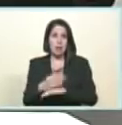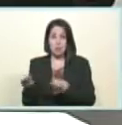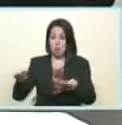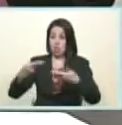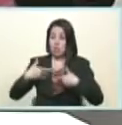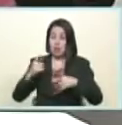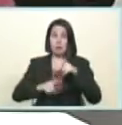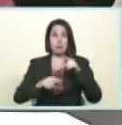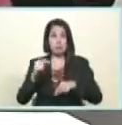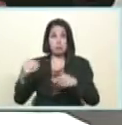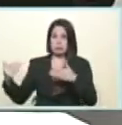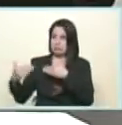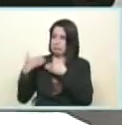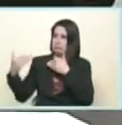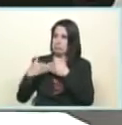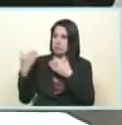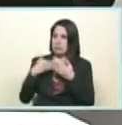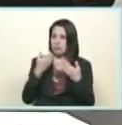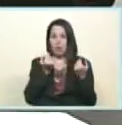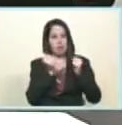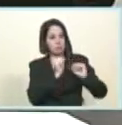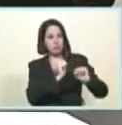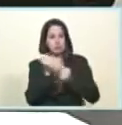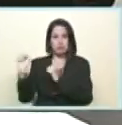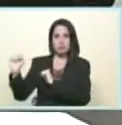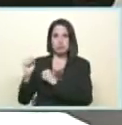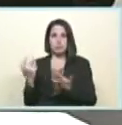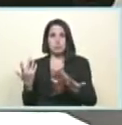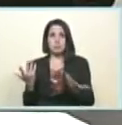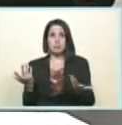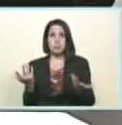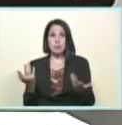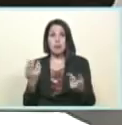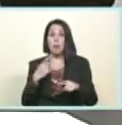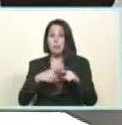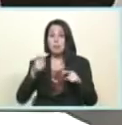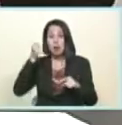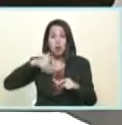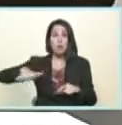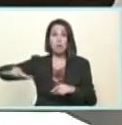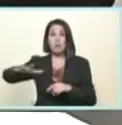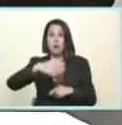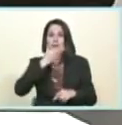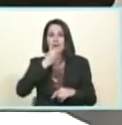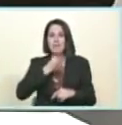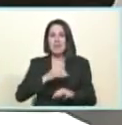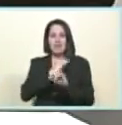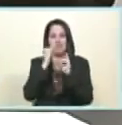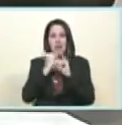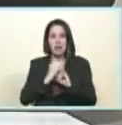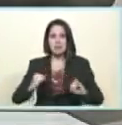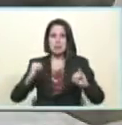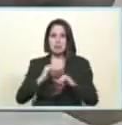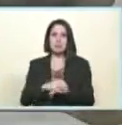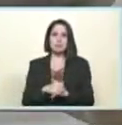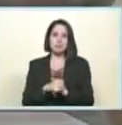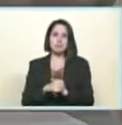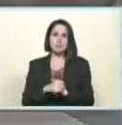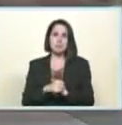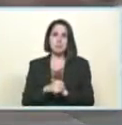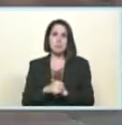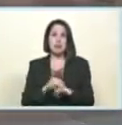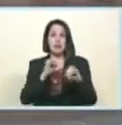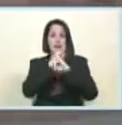si nos atacan por un lado nos defendemos por el otro pero nuestro pueblo va a tener sus navidades felices sus